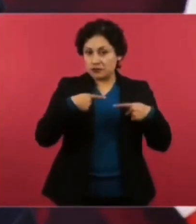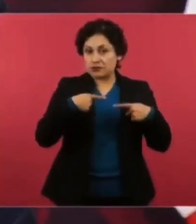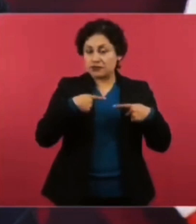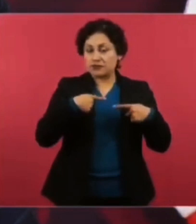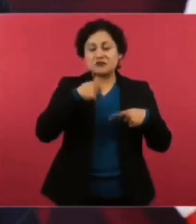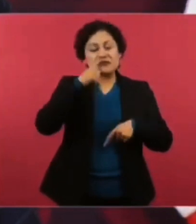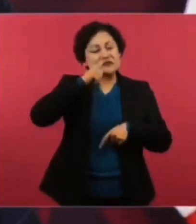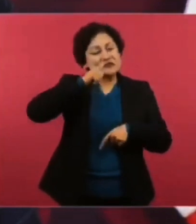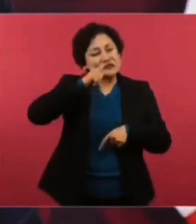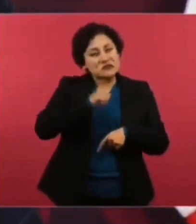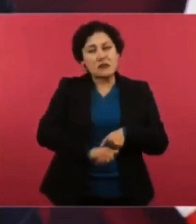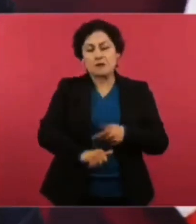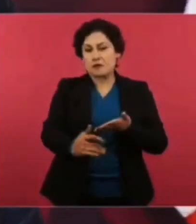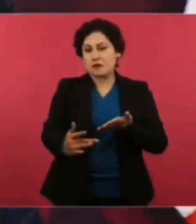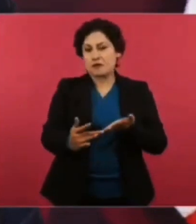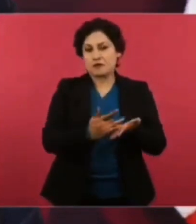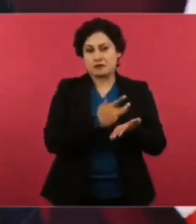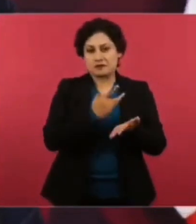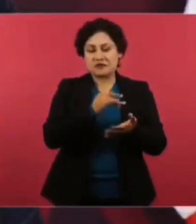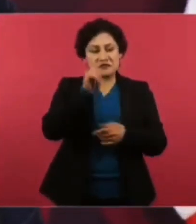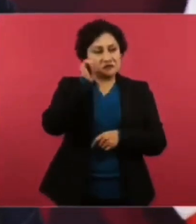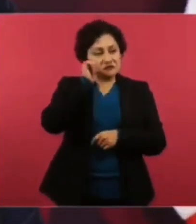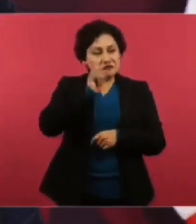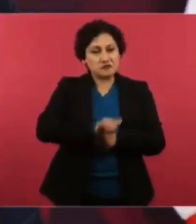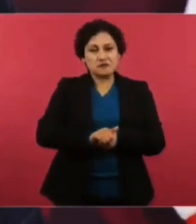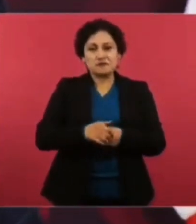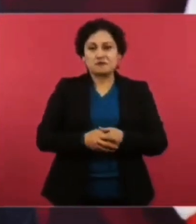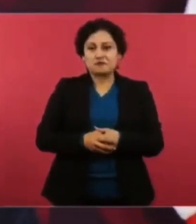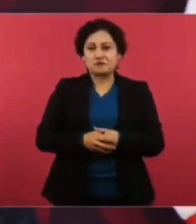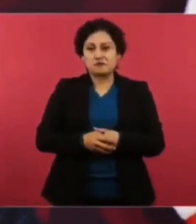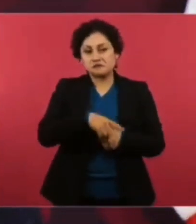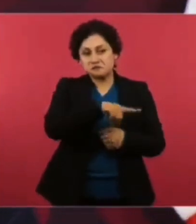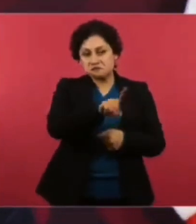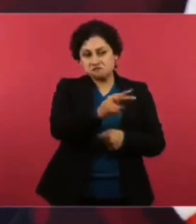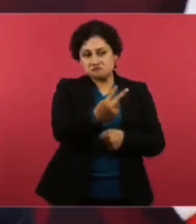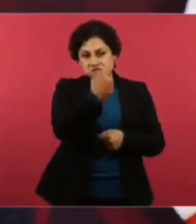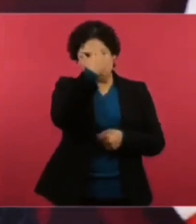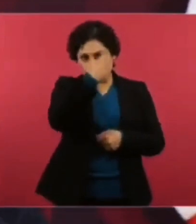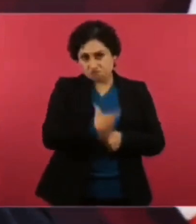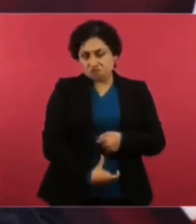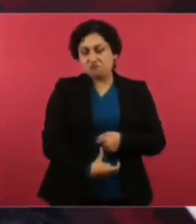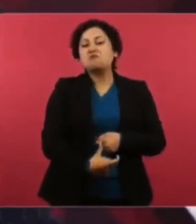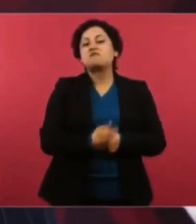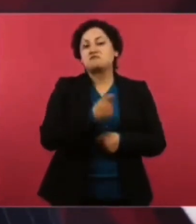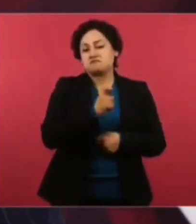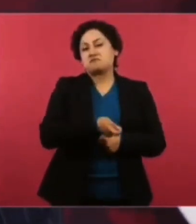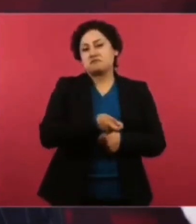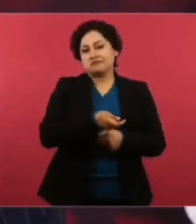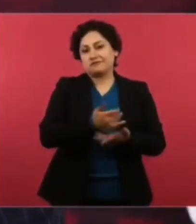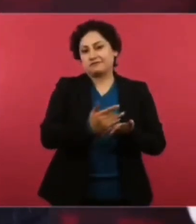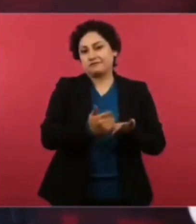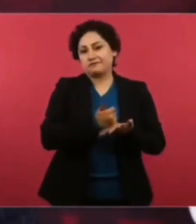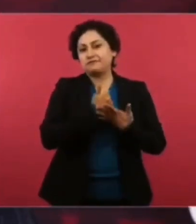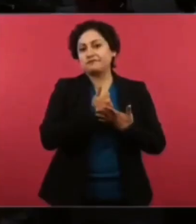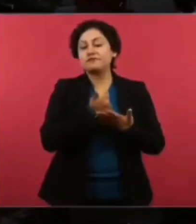es lo que permite seguir avanzando